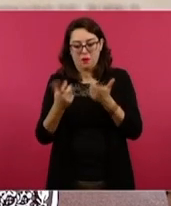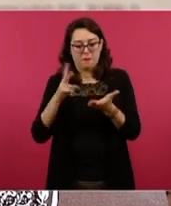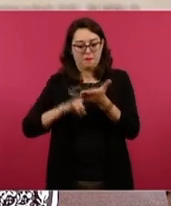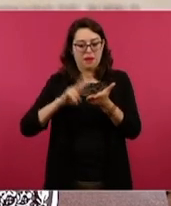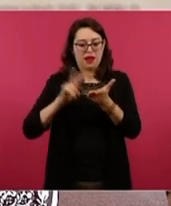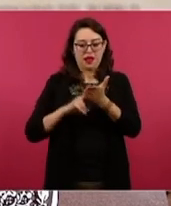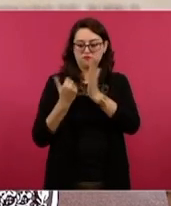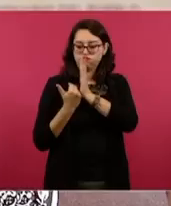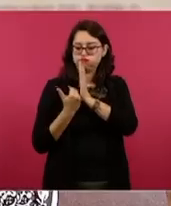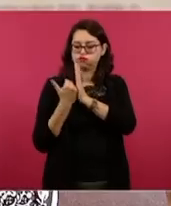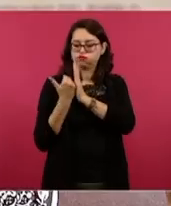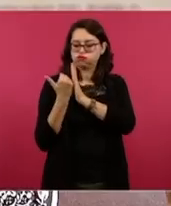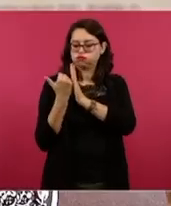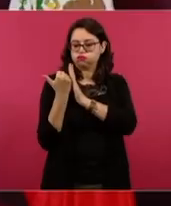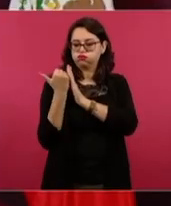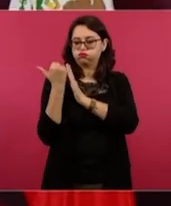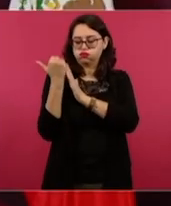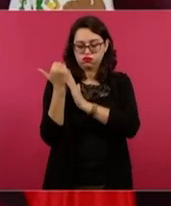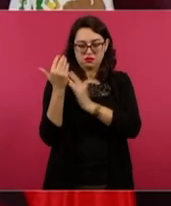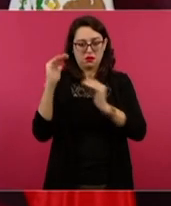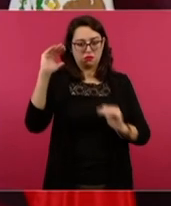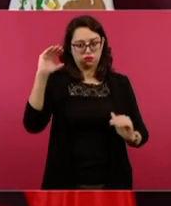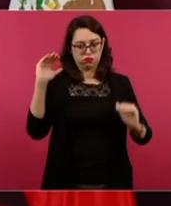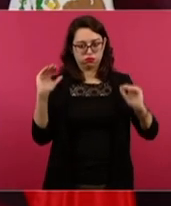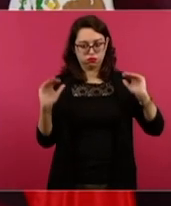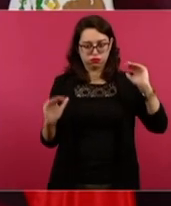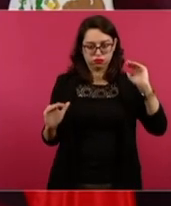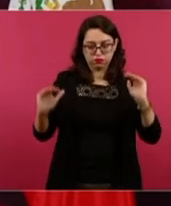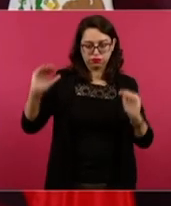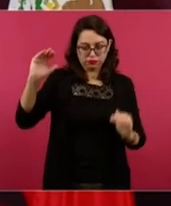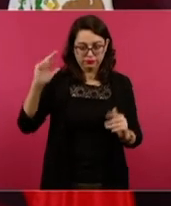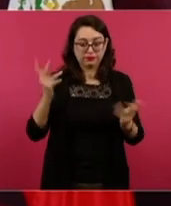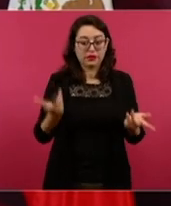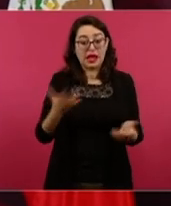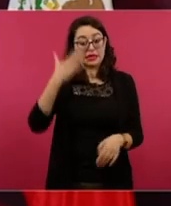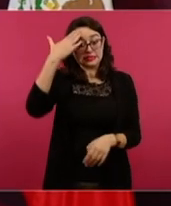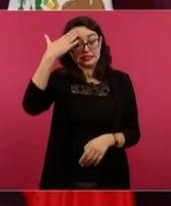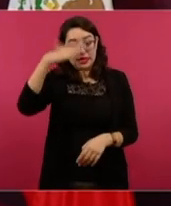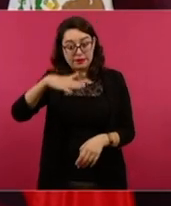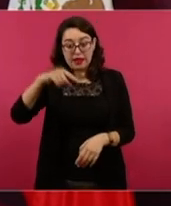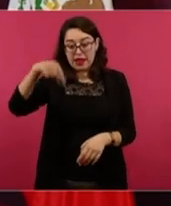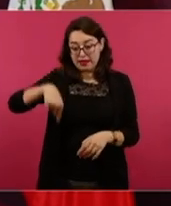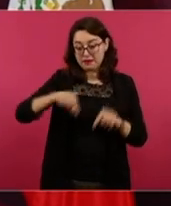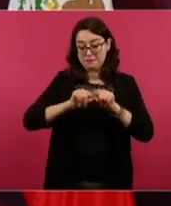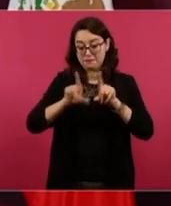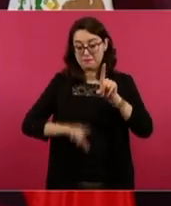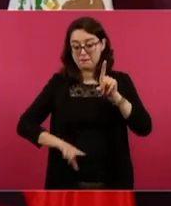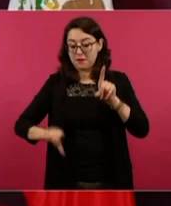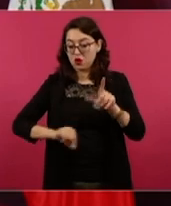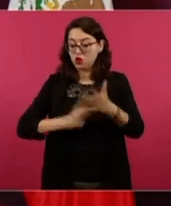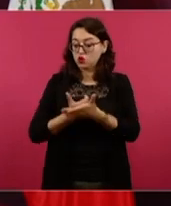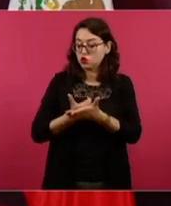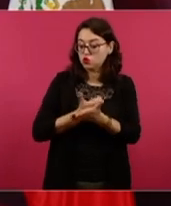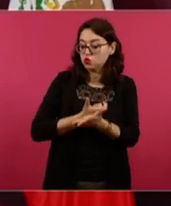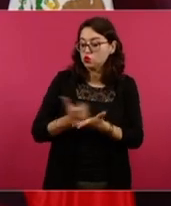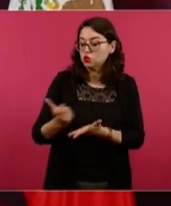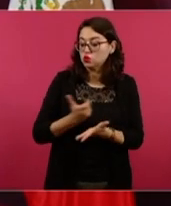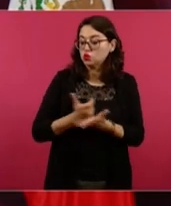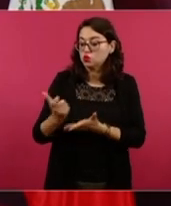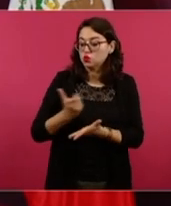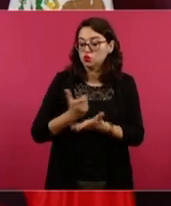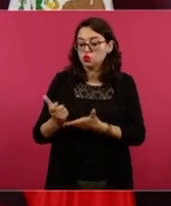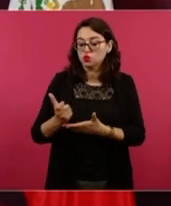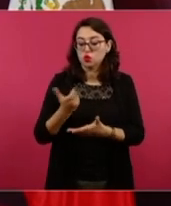Ya ustedes saben, el salario mínimo en México ha aumentado en términos reales